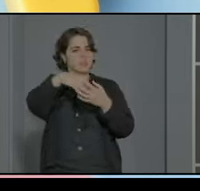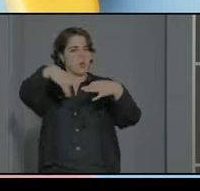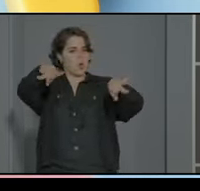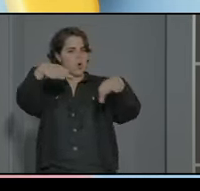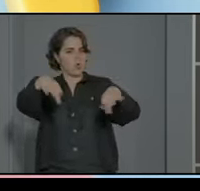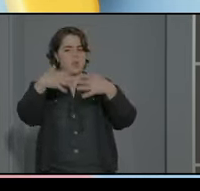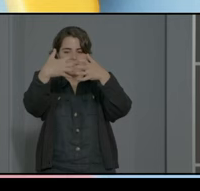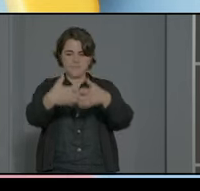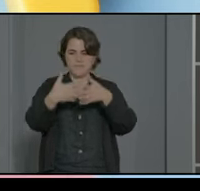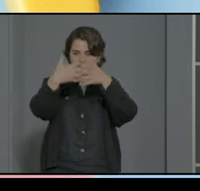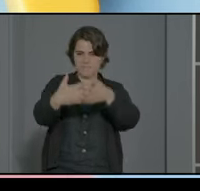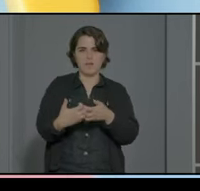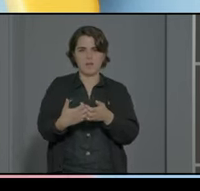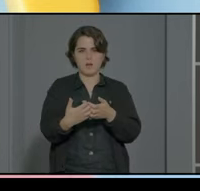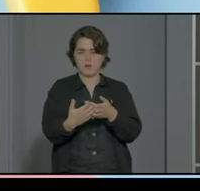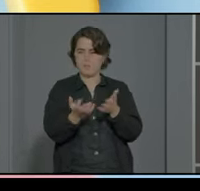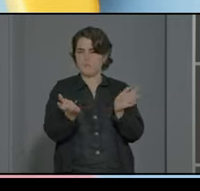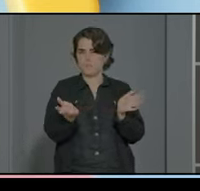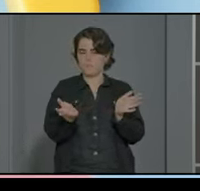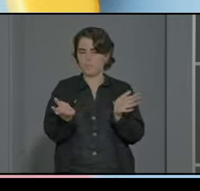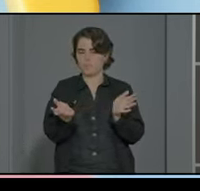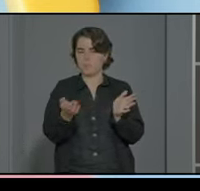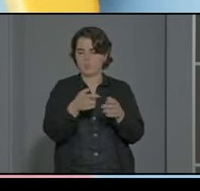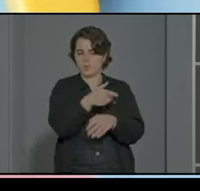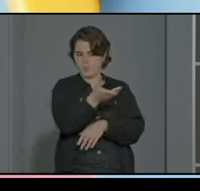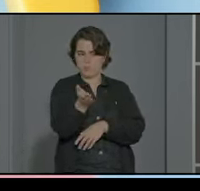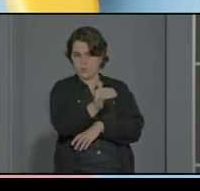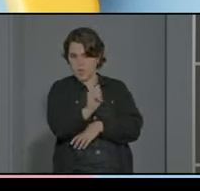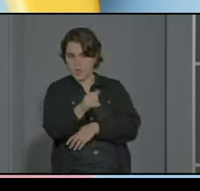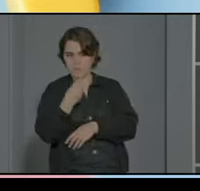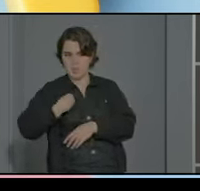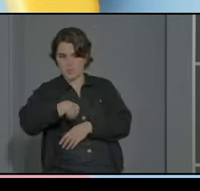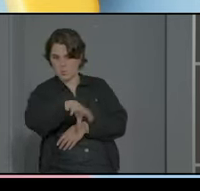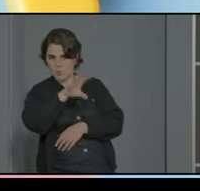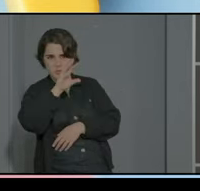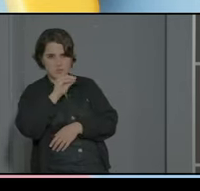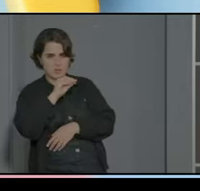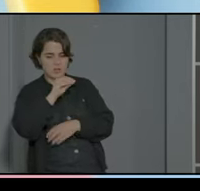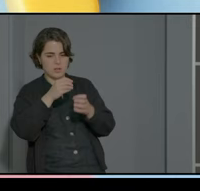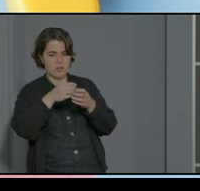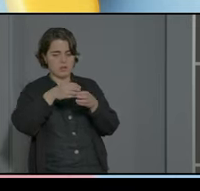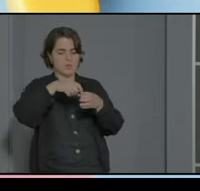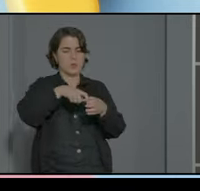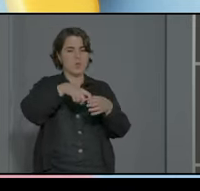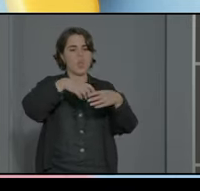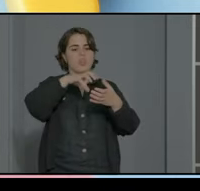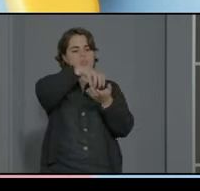están luchando por eso por ese derecho que tienen y que no entienden que tengan que separarse de esa